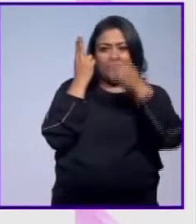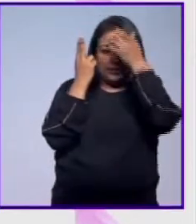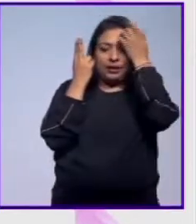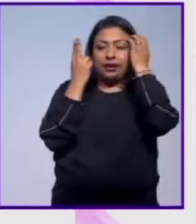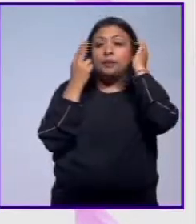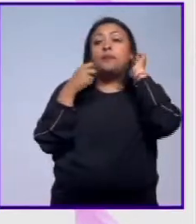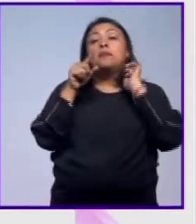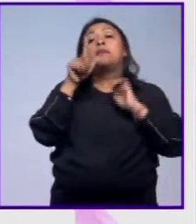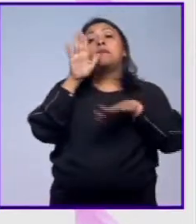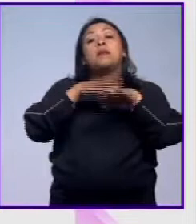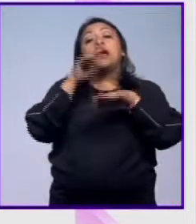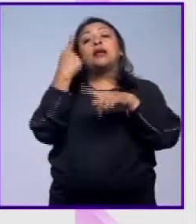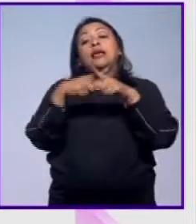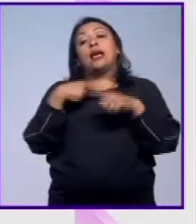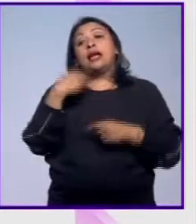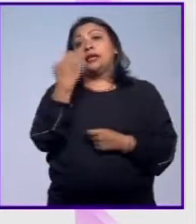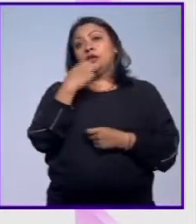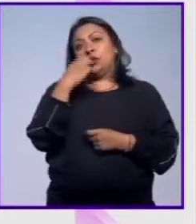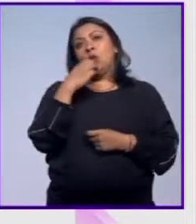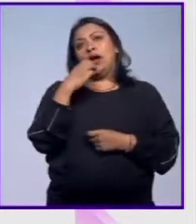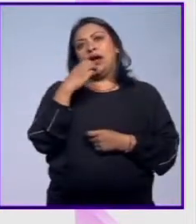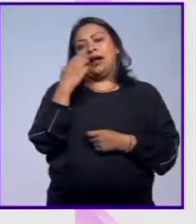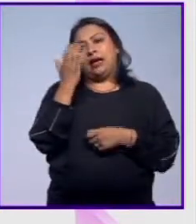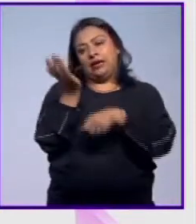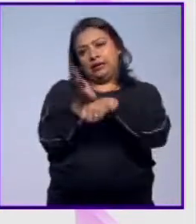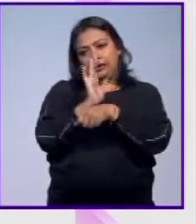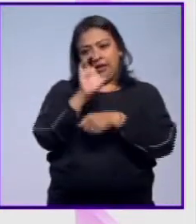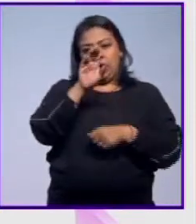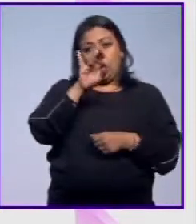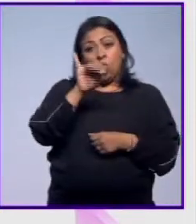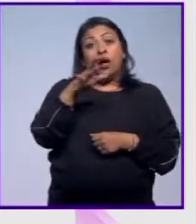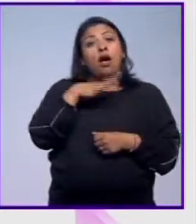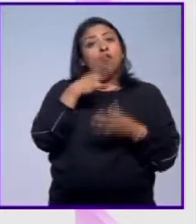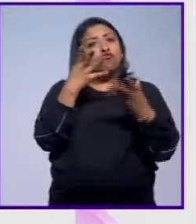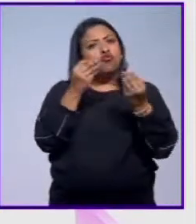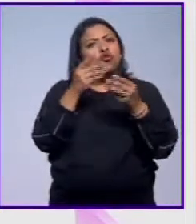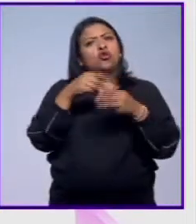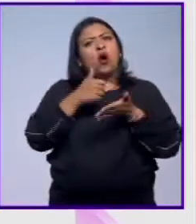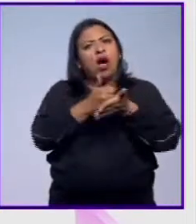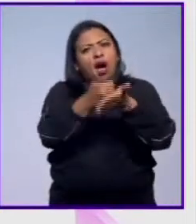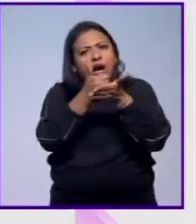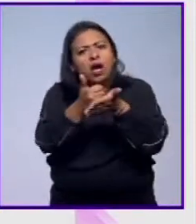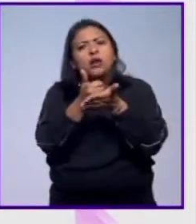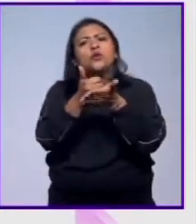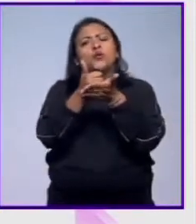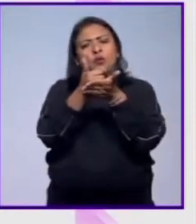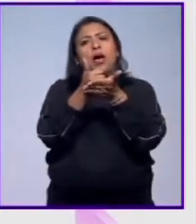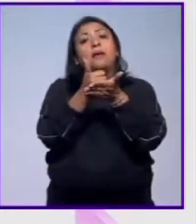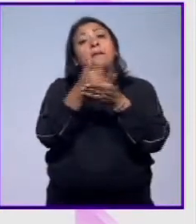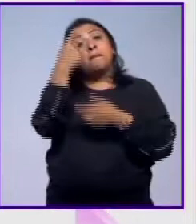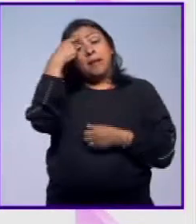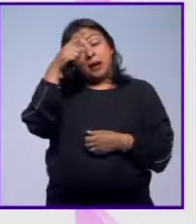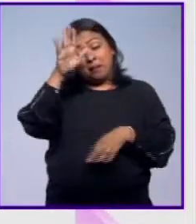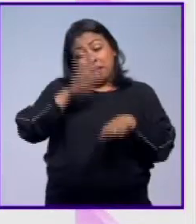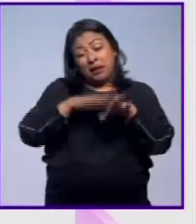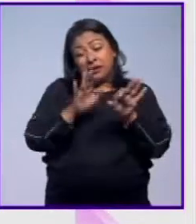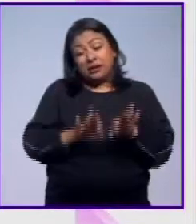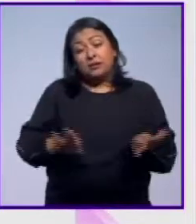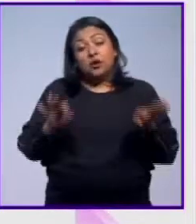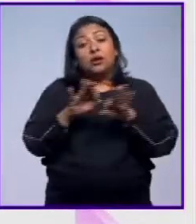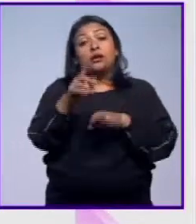y sobre todo a esta escuela de cine que les está dando tantas facilidades, pero que sobre todo